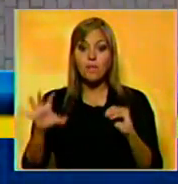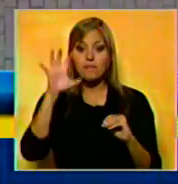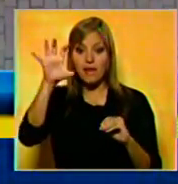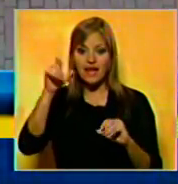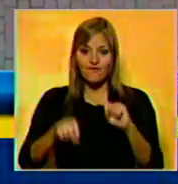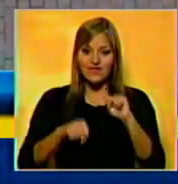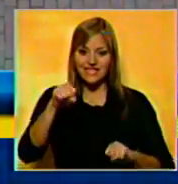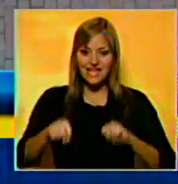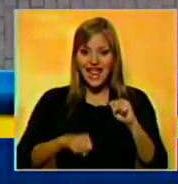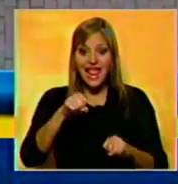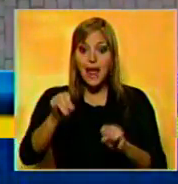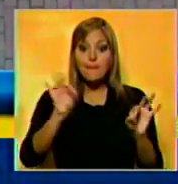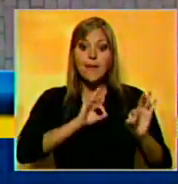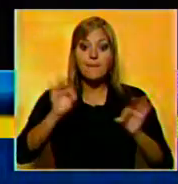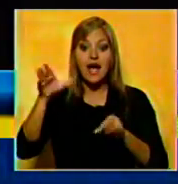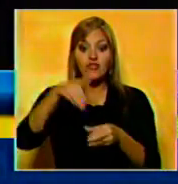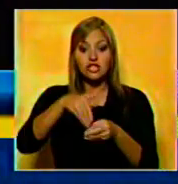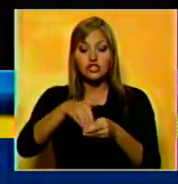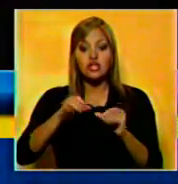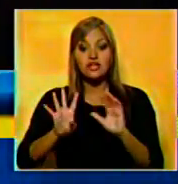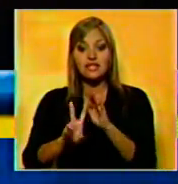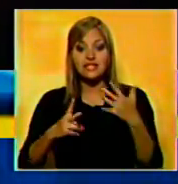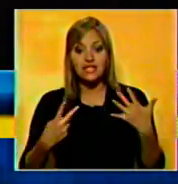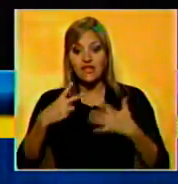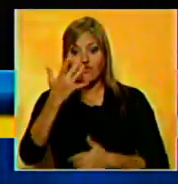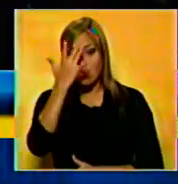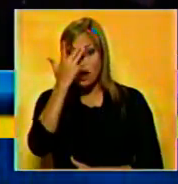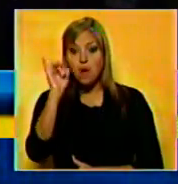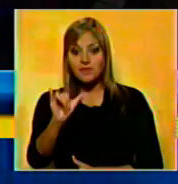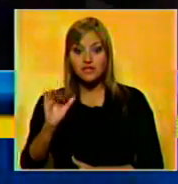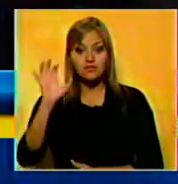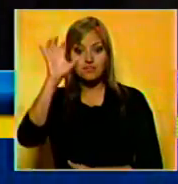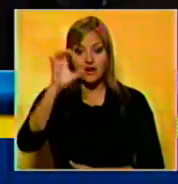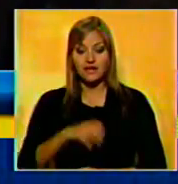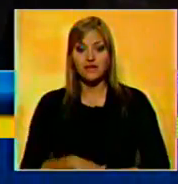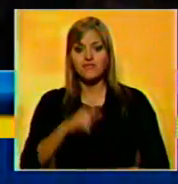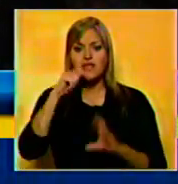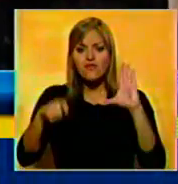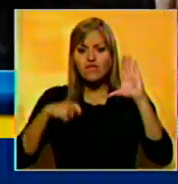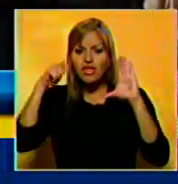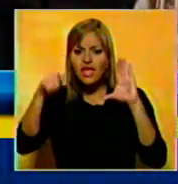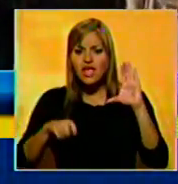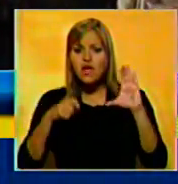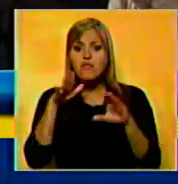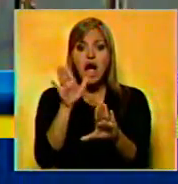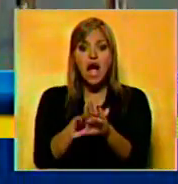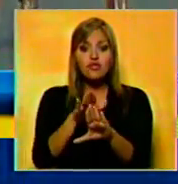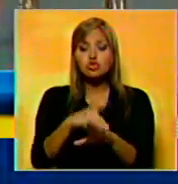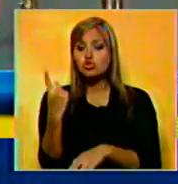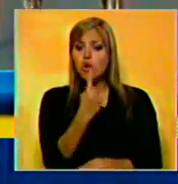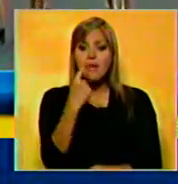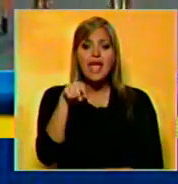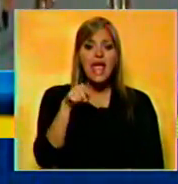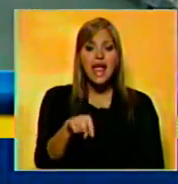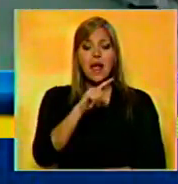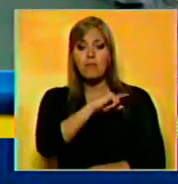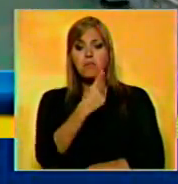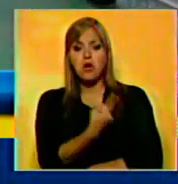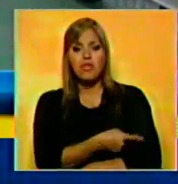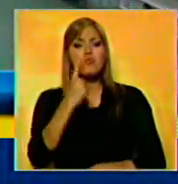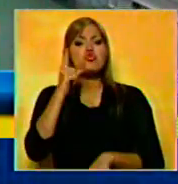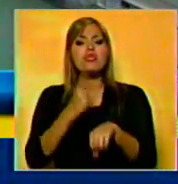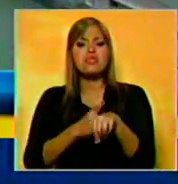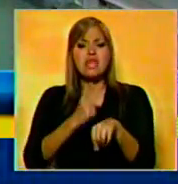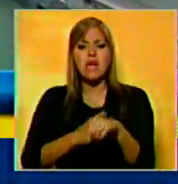bicicleta en la víspera de las elecciones del 17 de febrero en esa nación. En este video Correa asegura que solo está en el poder de paso